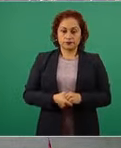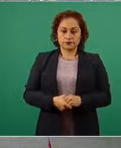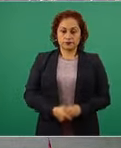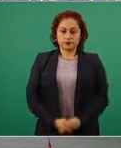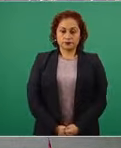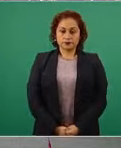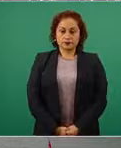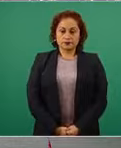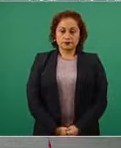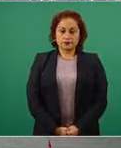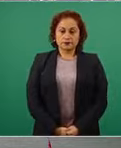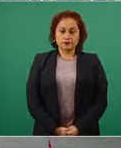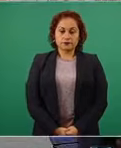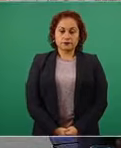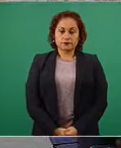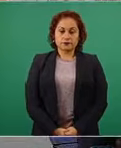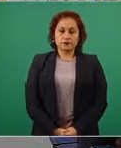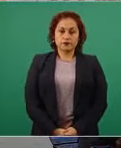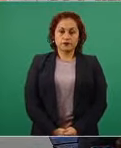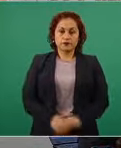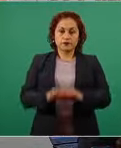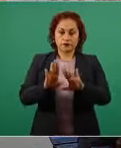A ver primer punto